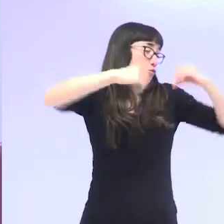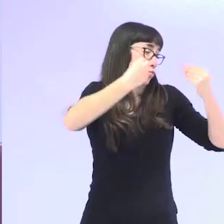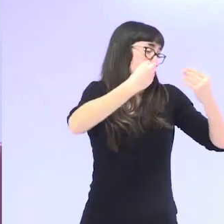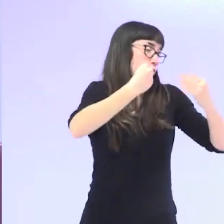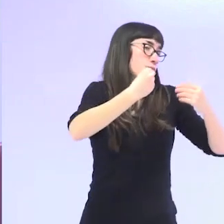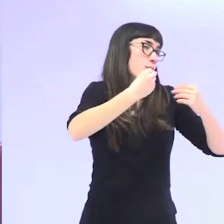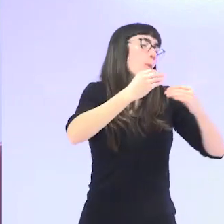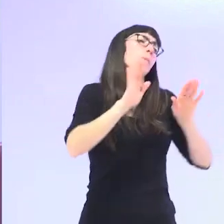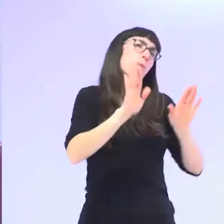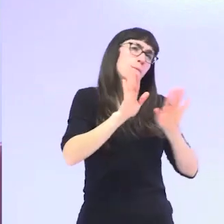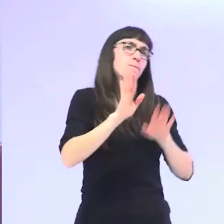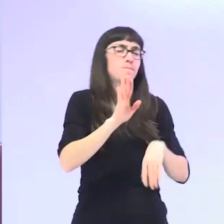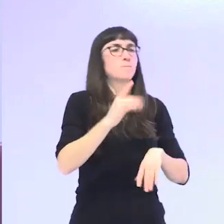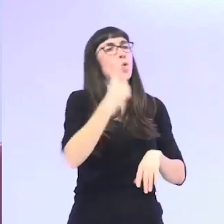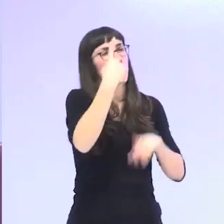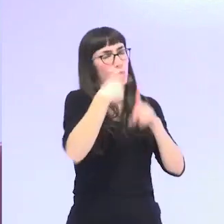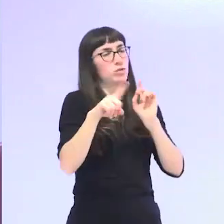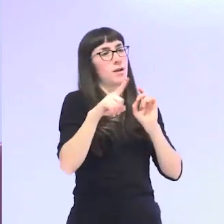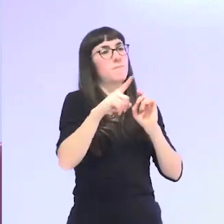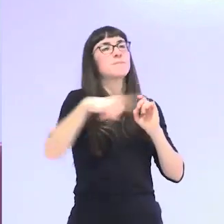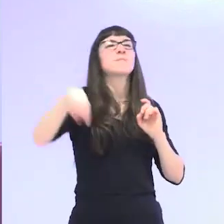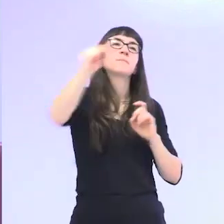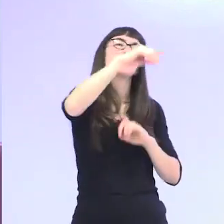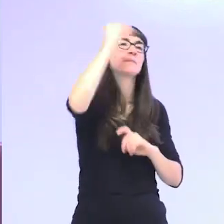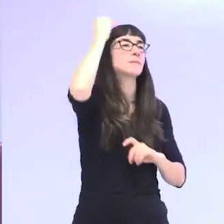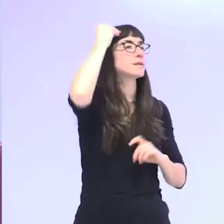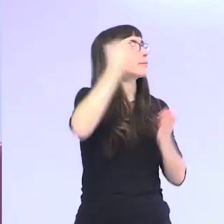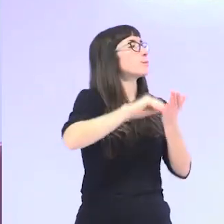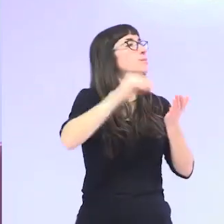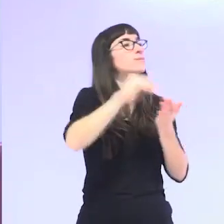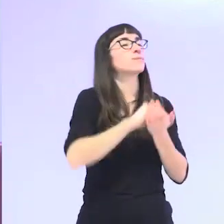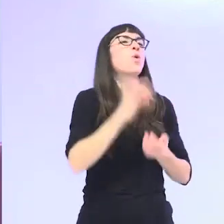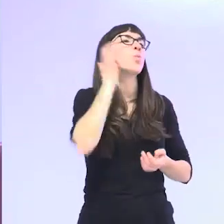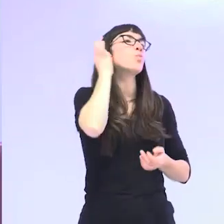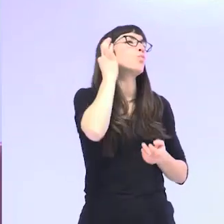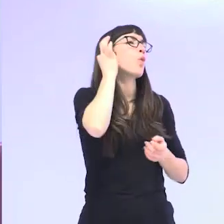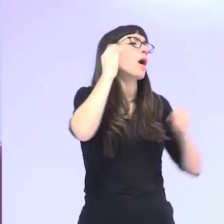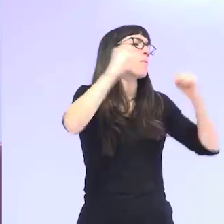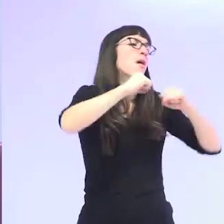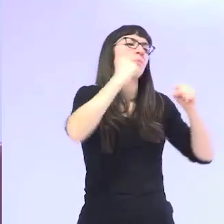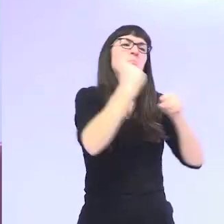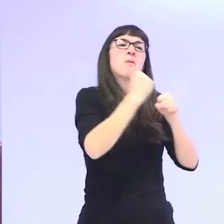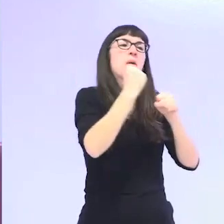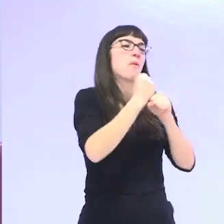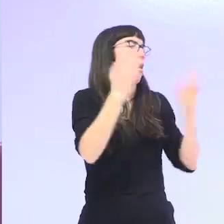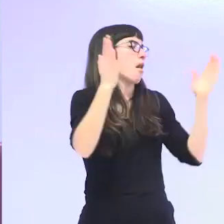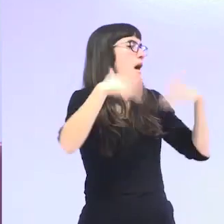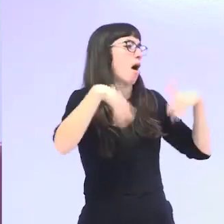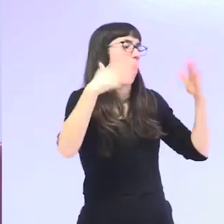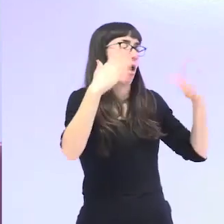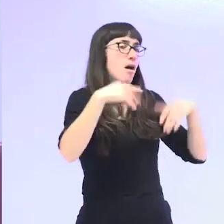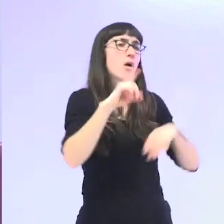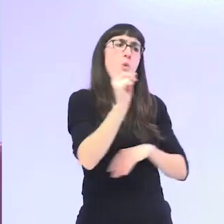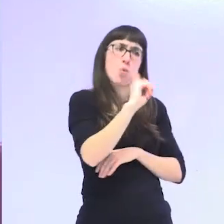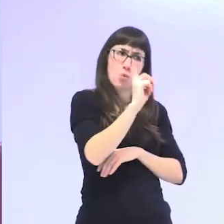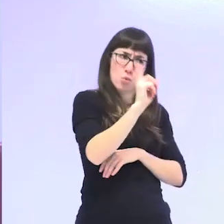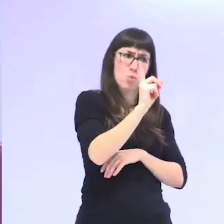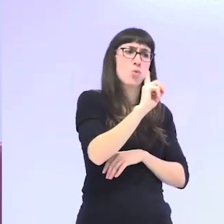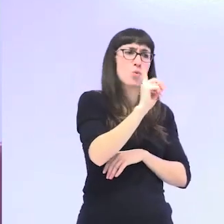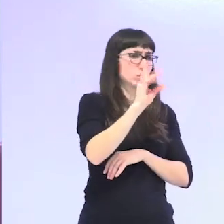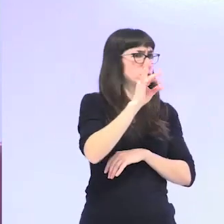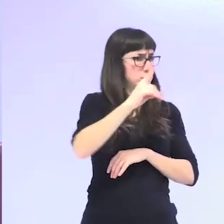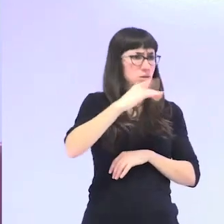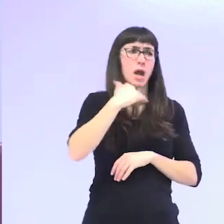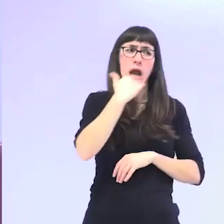una cosa que quiero decir y romper un mito no es que las mujeres mayores no hayan trabajado las mujeres mayores habitualmente han trabajado